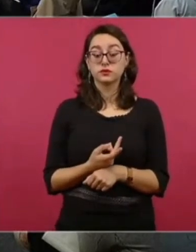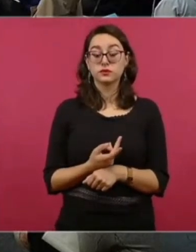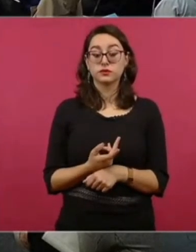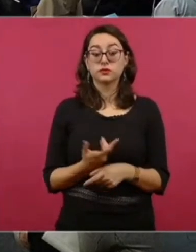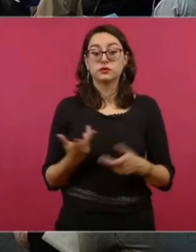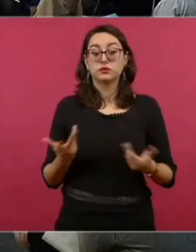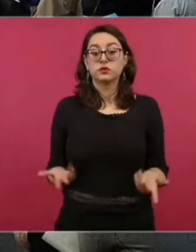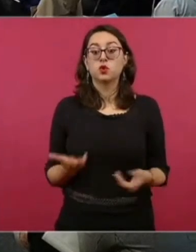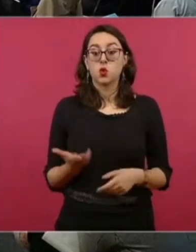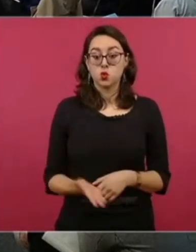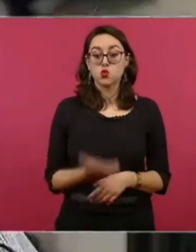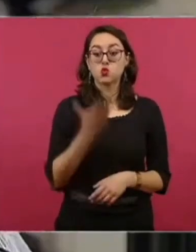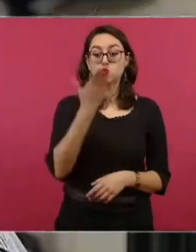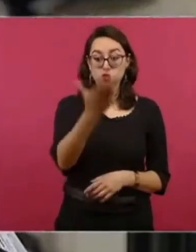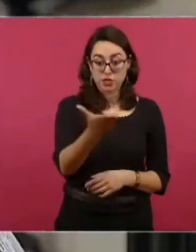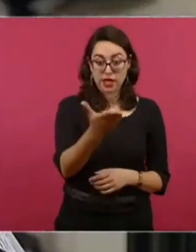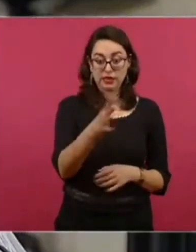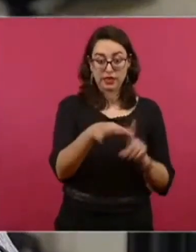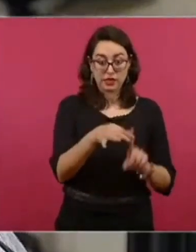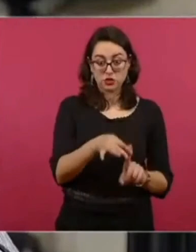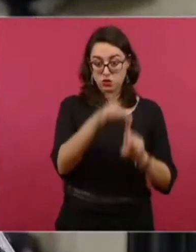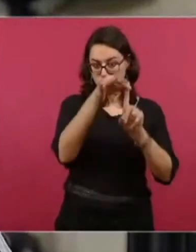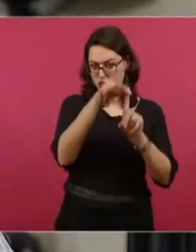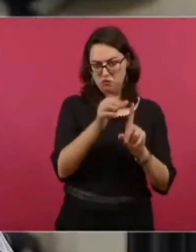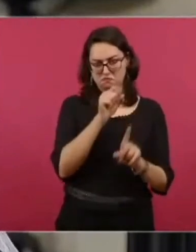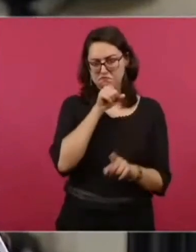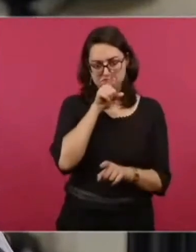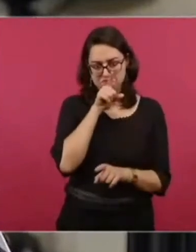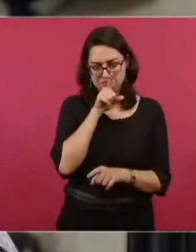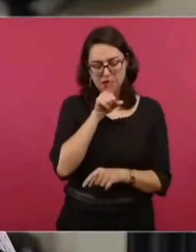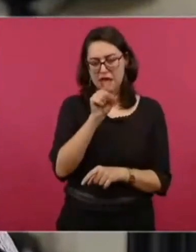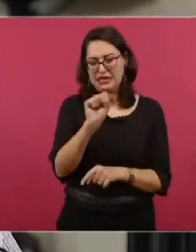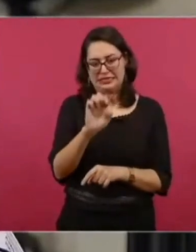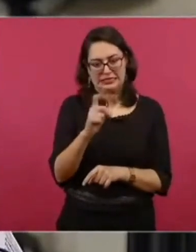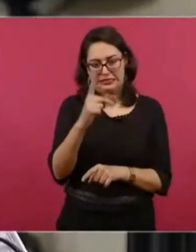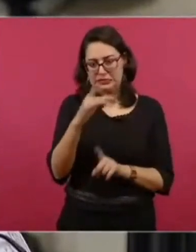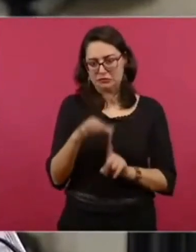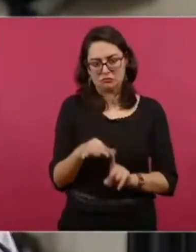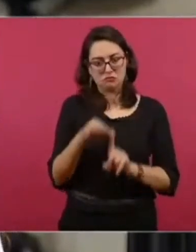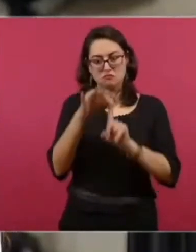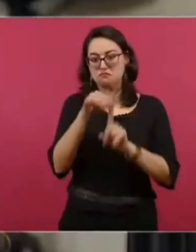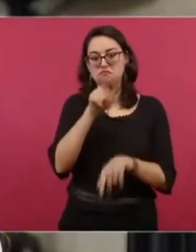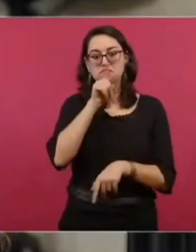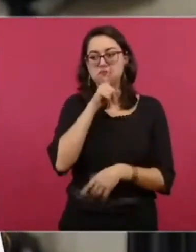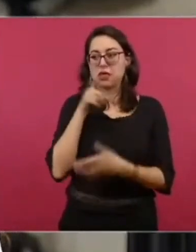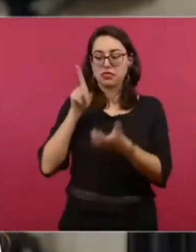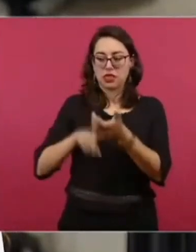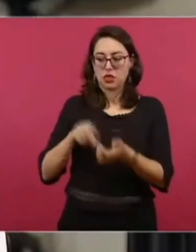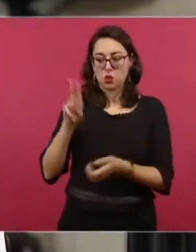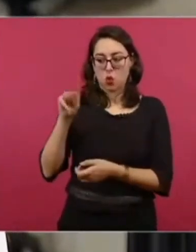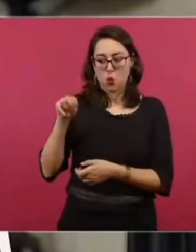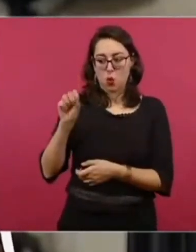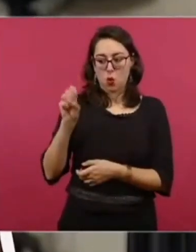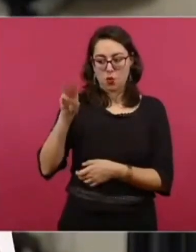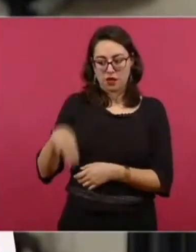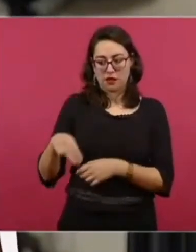ni la CEP son quienes eligen al rector. Se trata de una junta de gobierno de nuestra máxima casa de estudios.